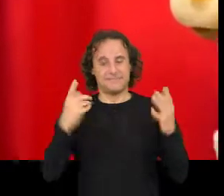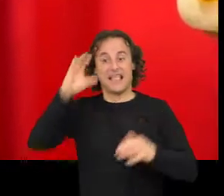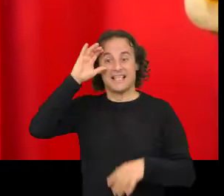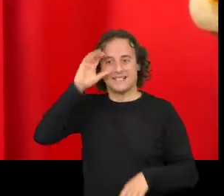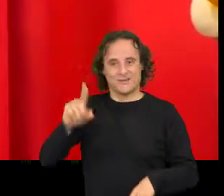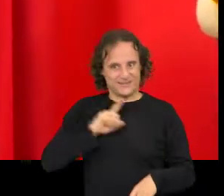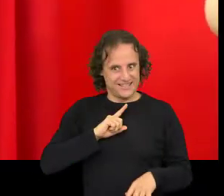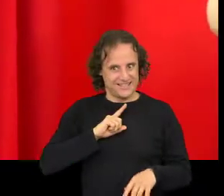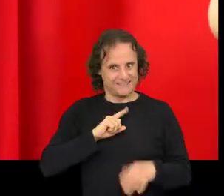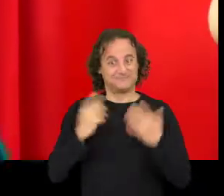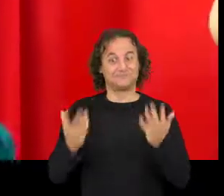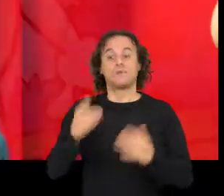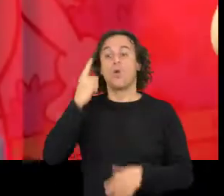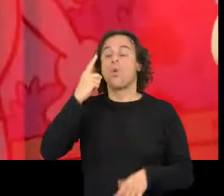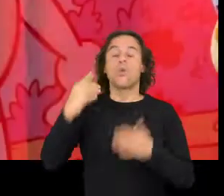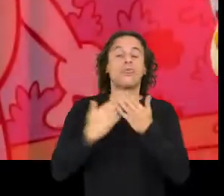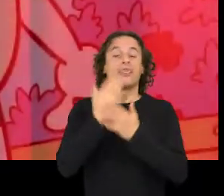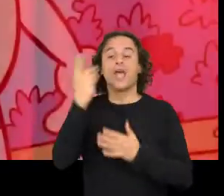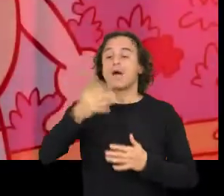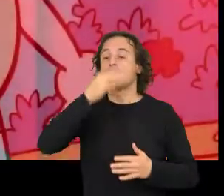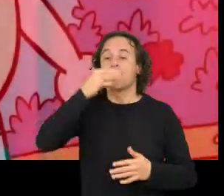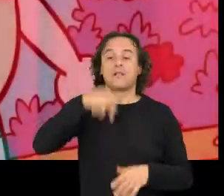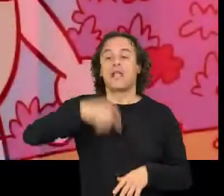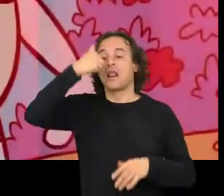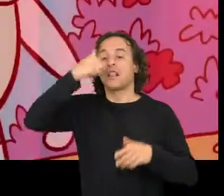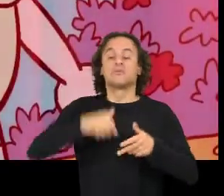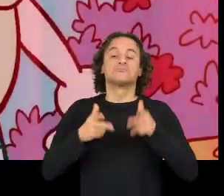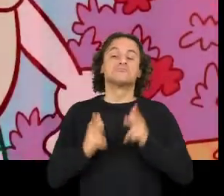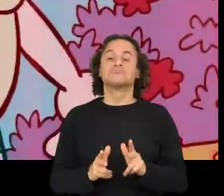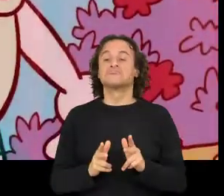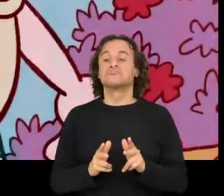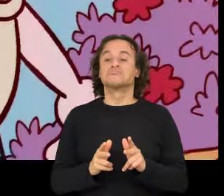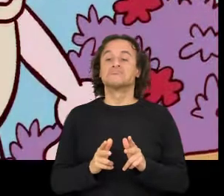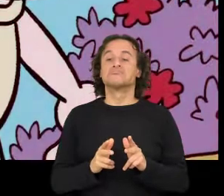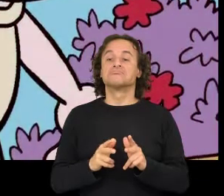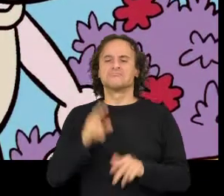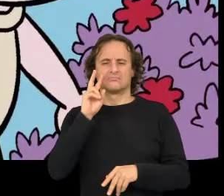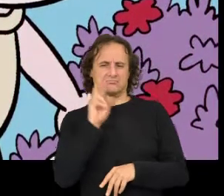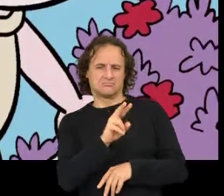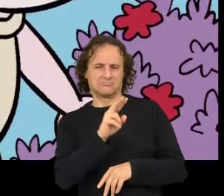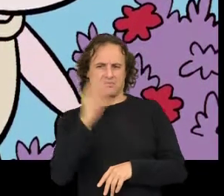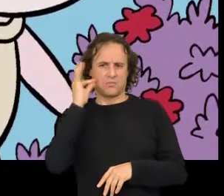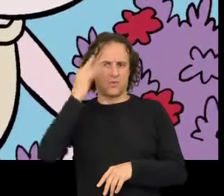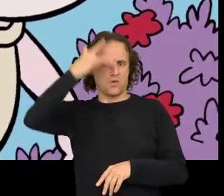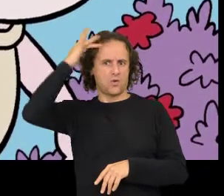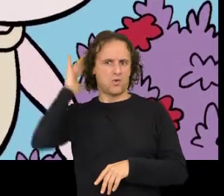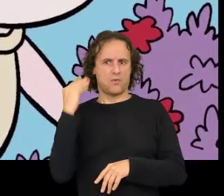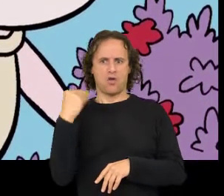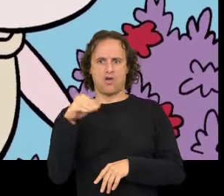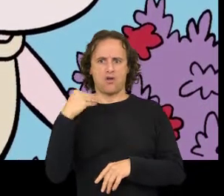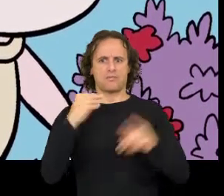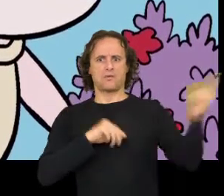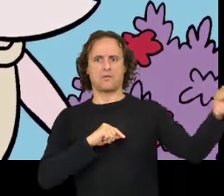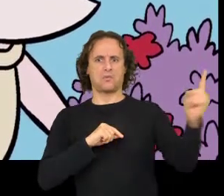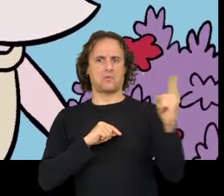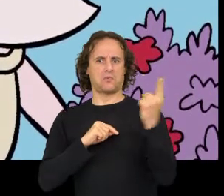Escoitade Estaba unha tarde un neno sentado nun banco e viu como unha rapaza loura xa chegaba a él